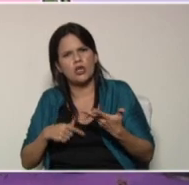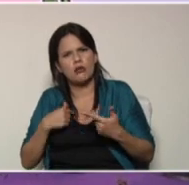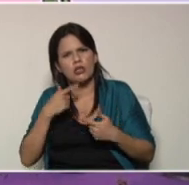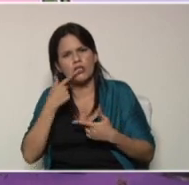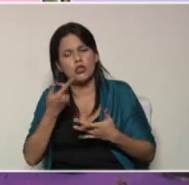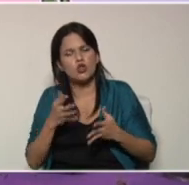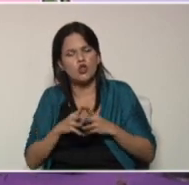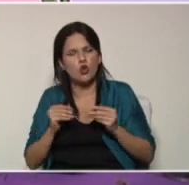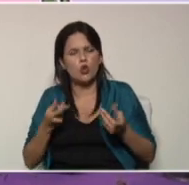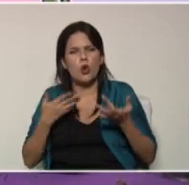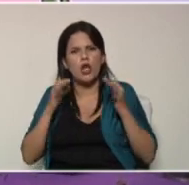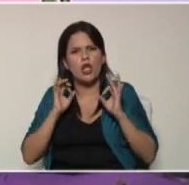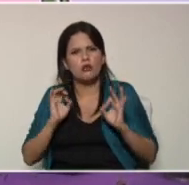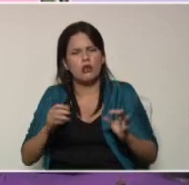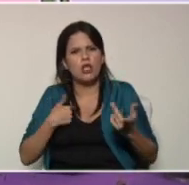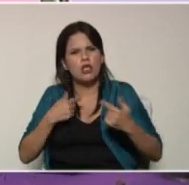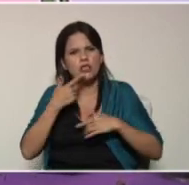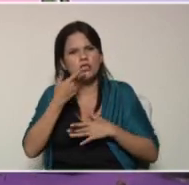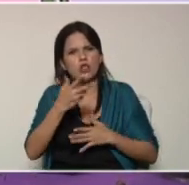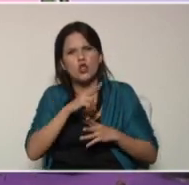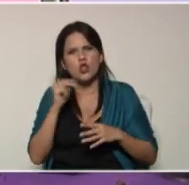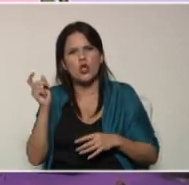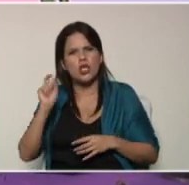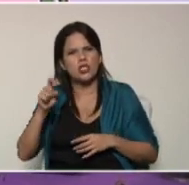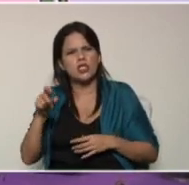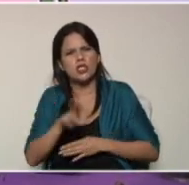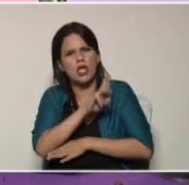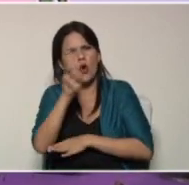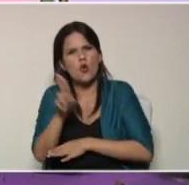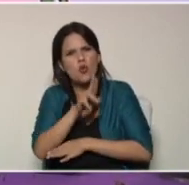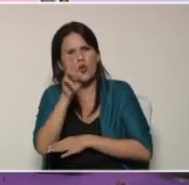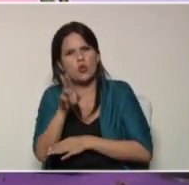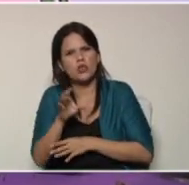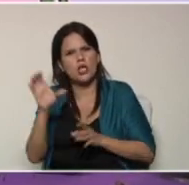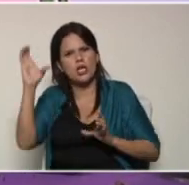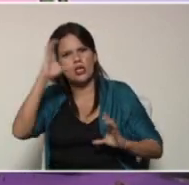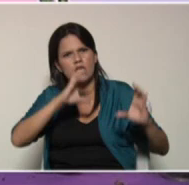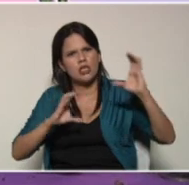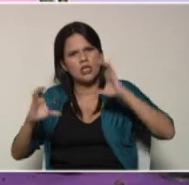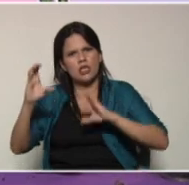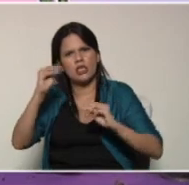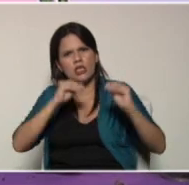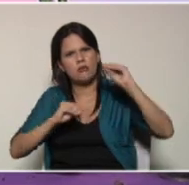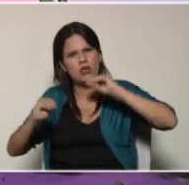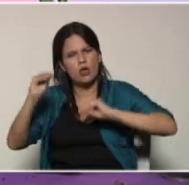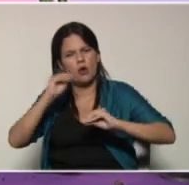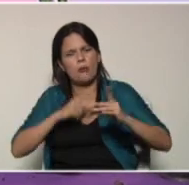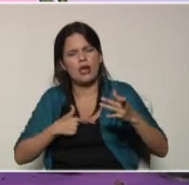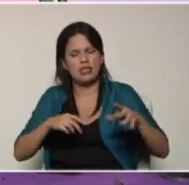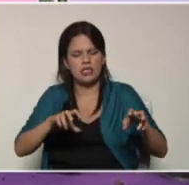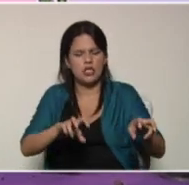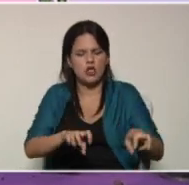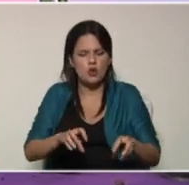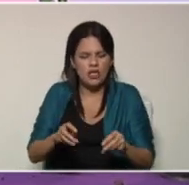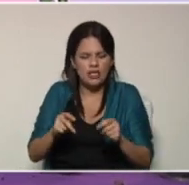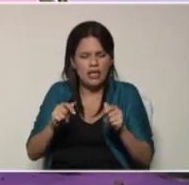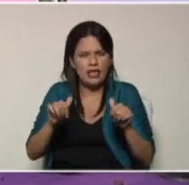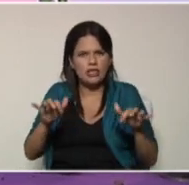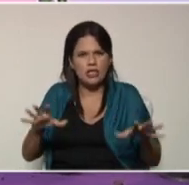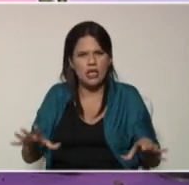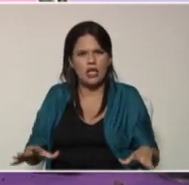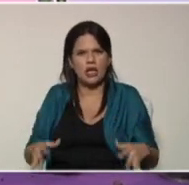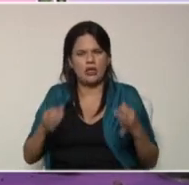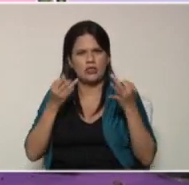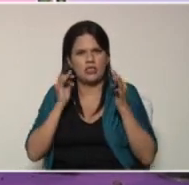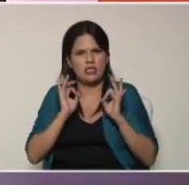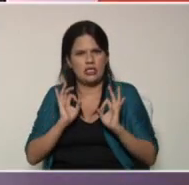naturales es decir no necesitan utilizar ningún químico para así mantener nuestra tierra fértil y sana que